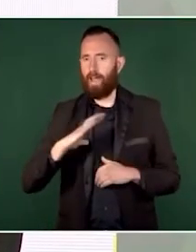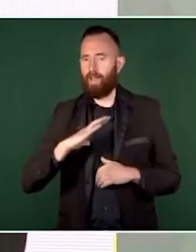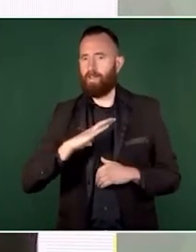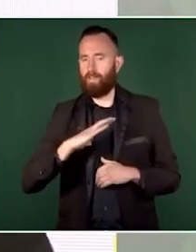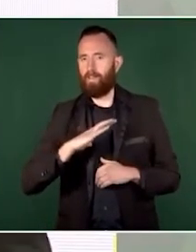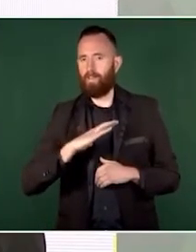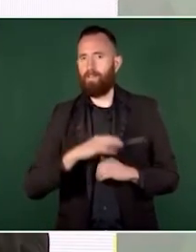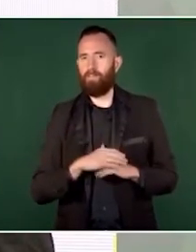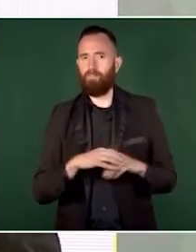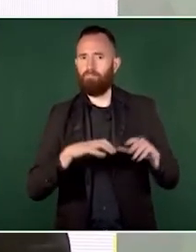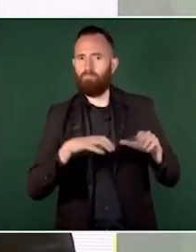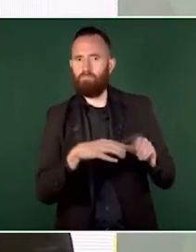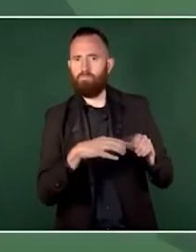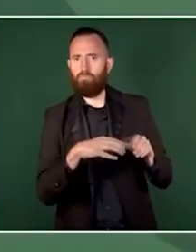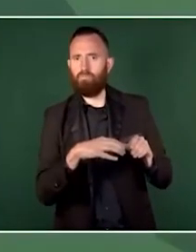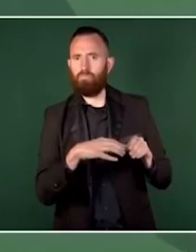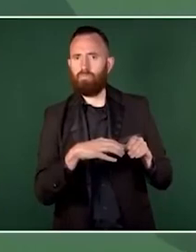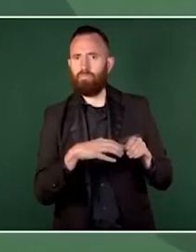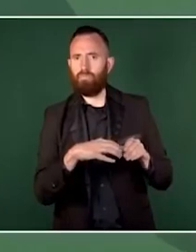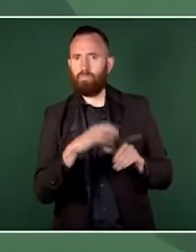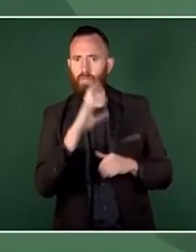se respetaba la familia